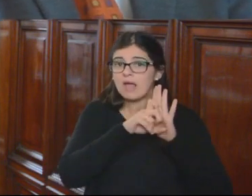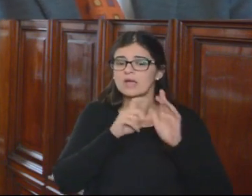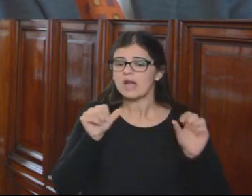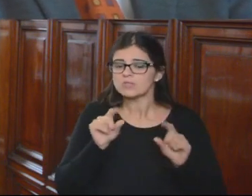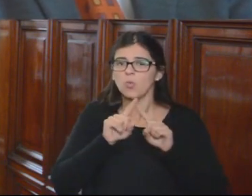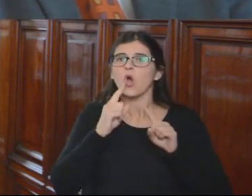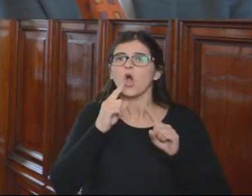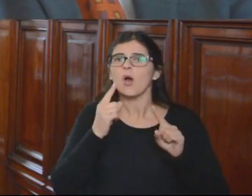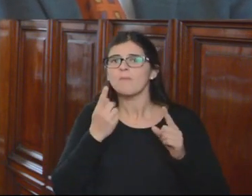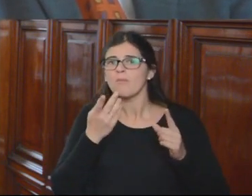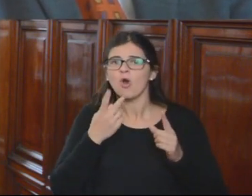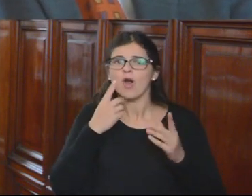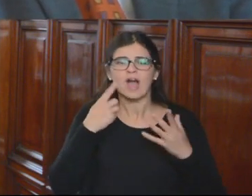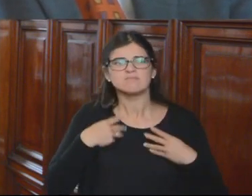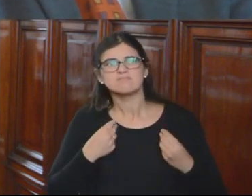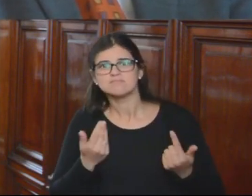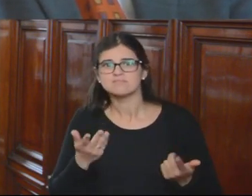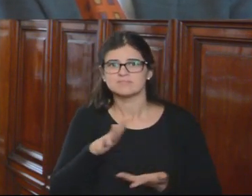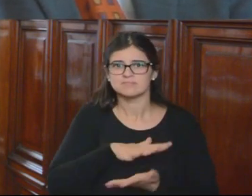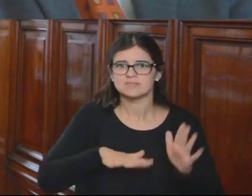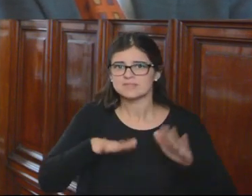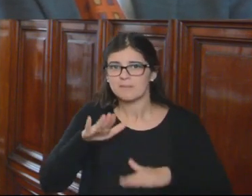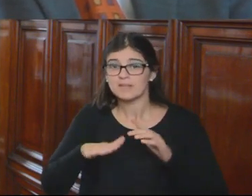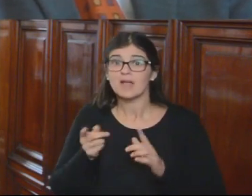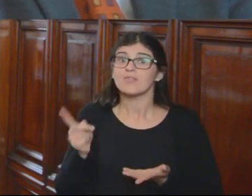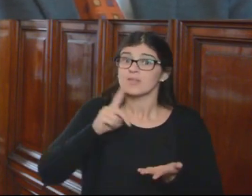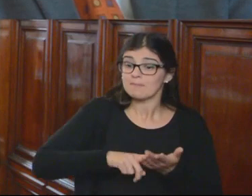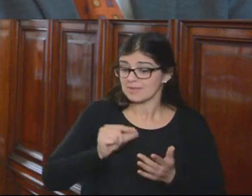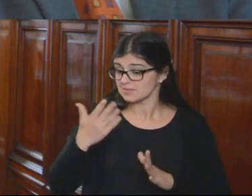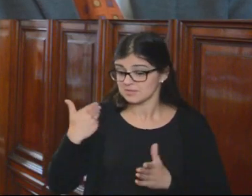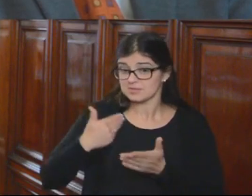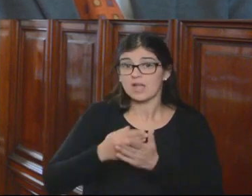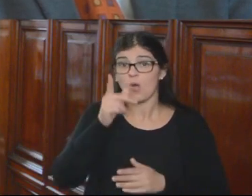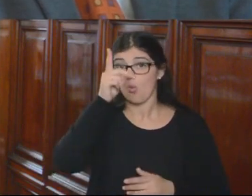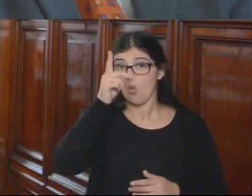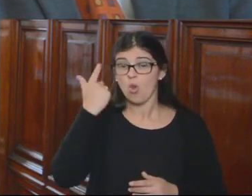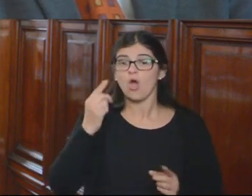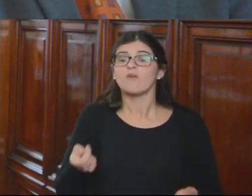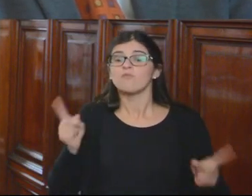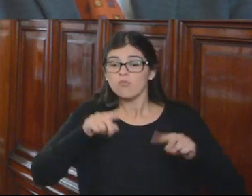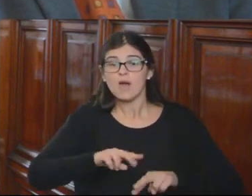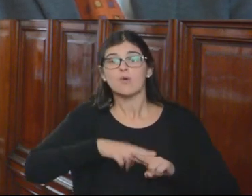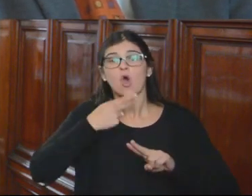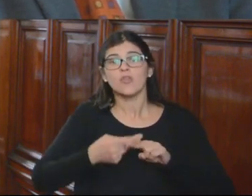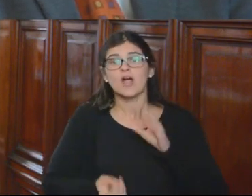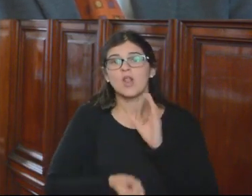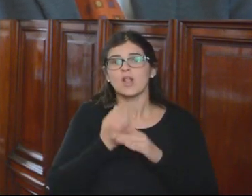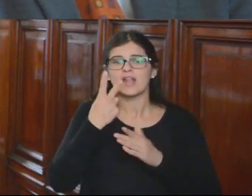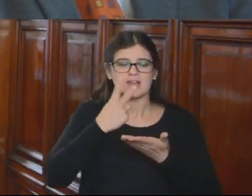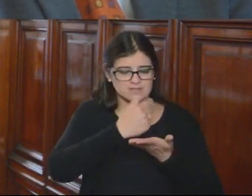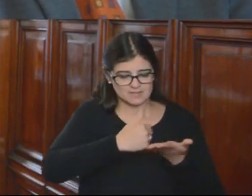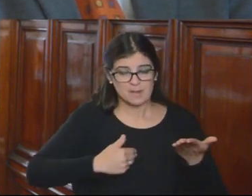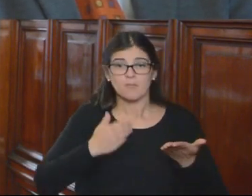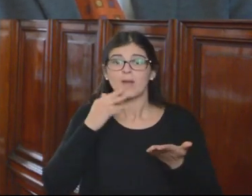de la cesación. Además de ello, recientemente, en julio, vuelve a aparecer una segunda lista, porque en mayo se